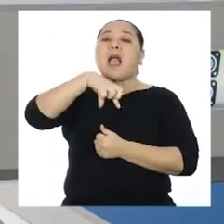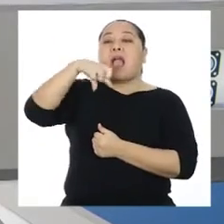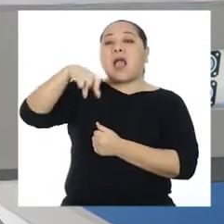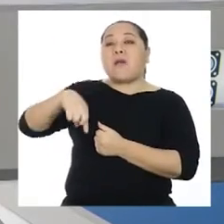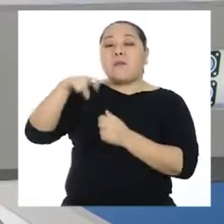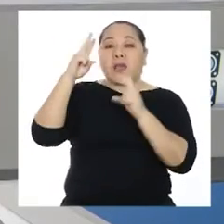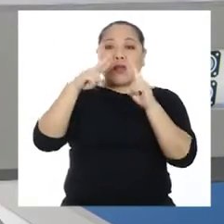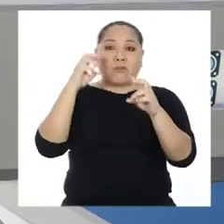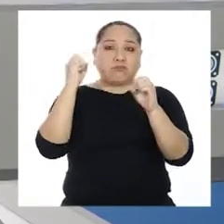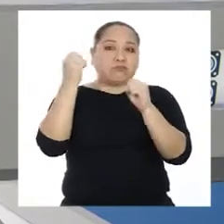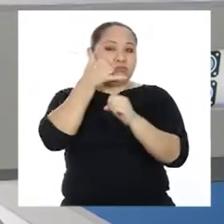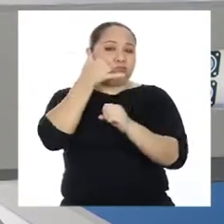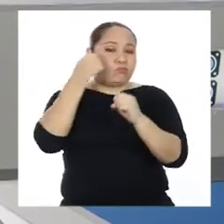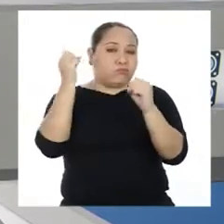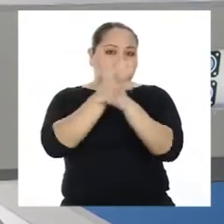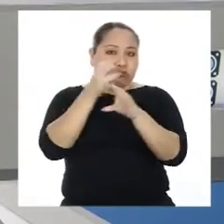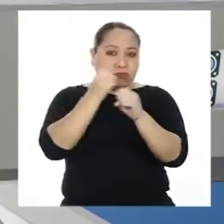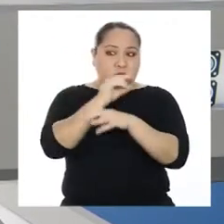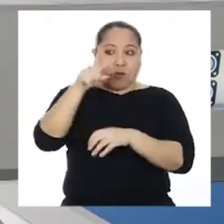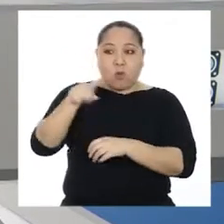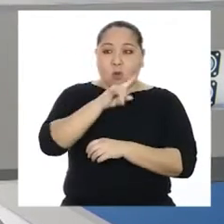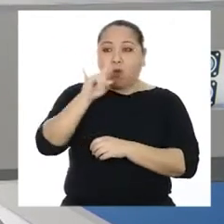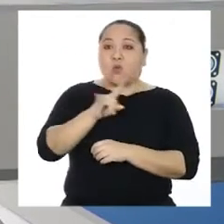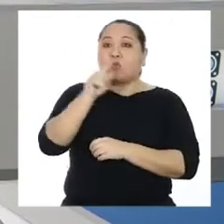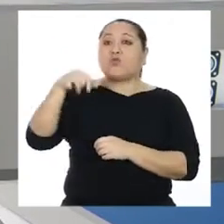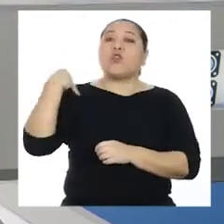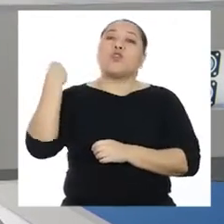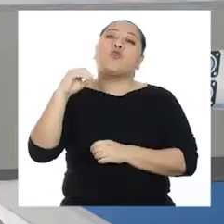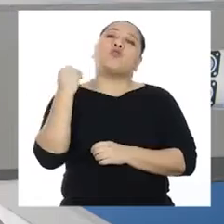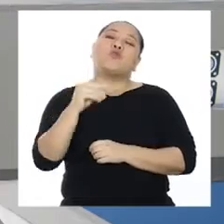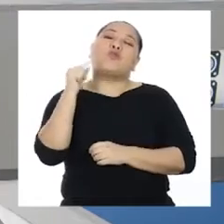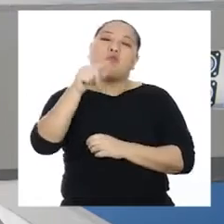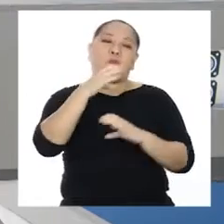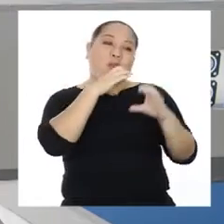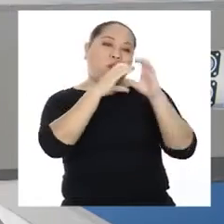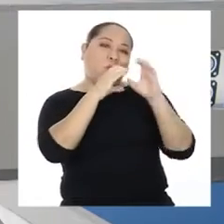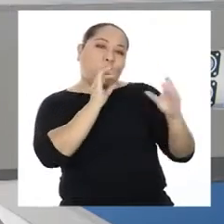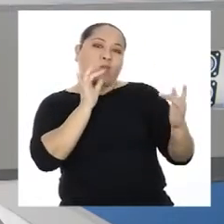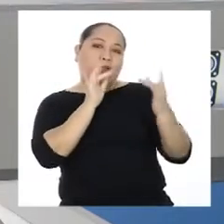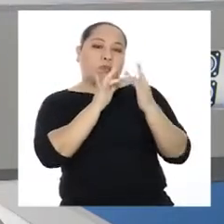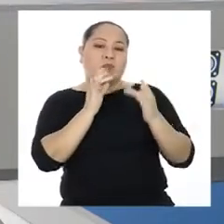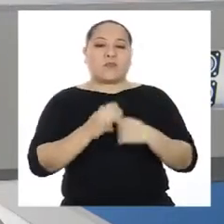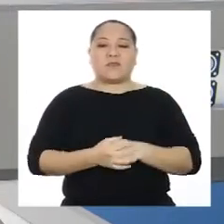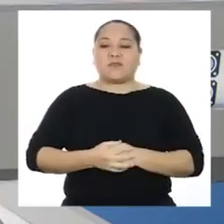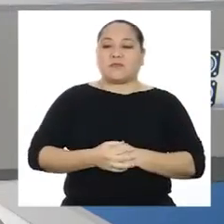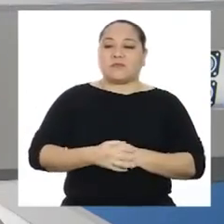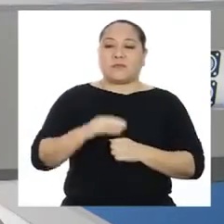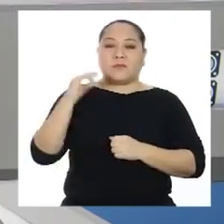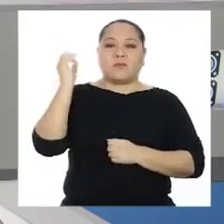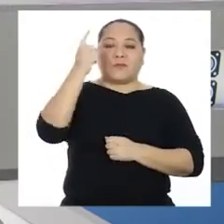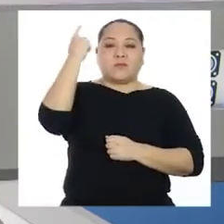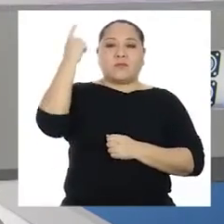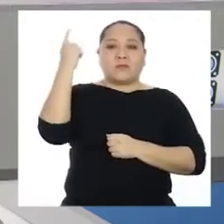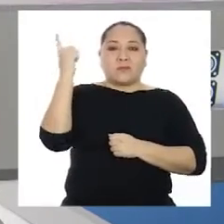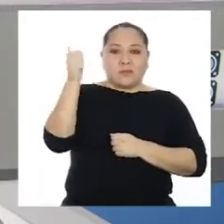tipo de aplicación para videollamadas usan los jóvenes para comunicarse!